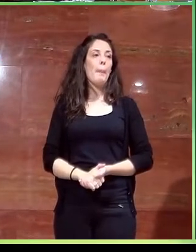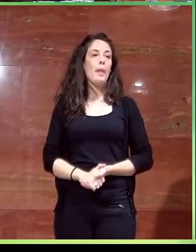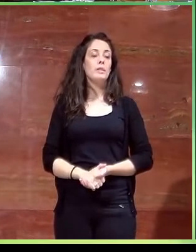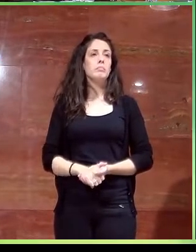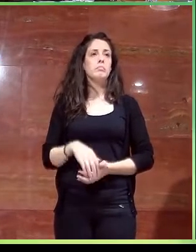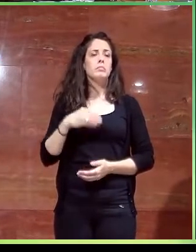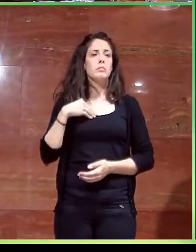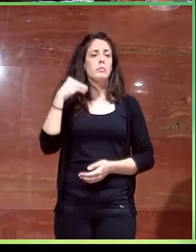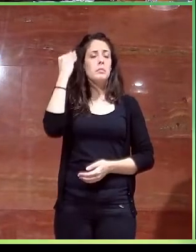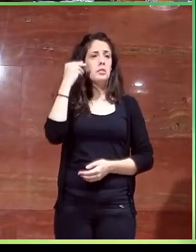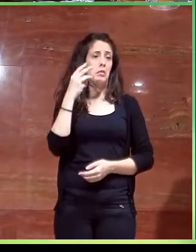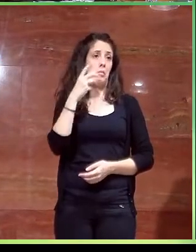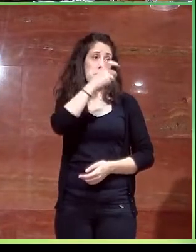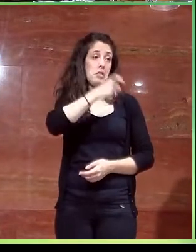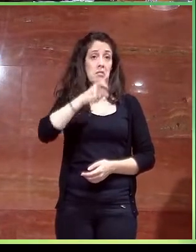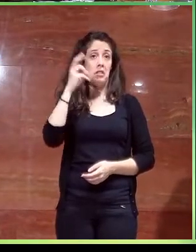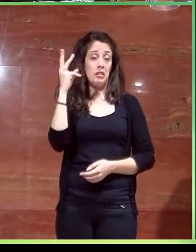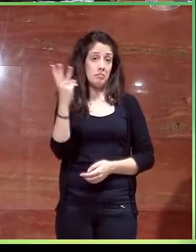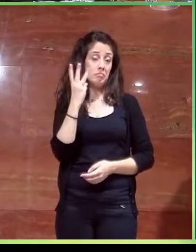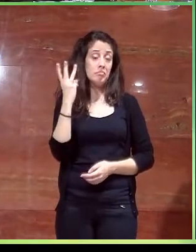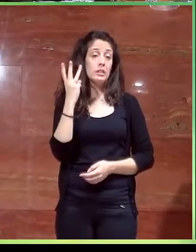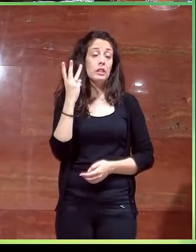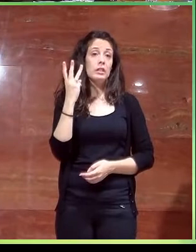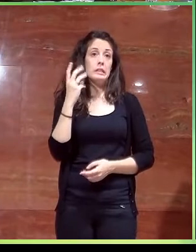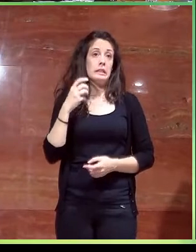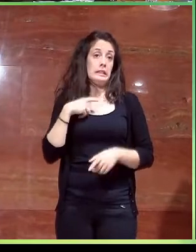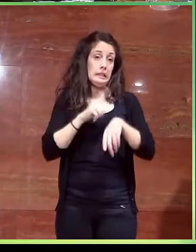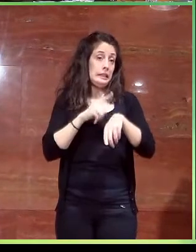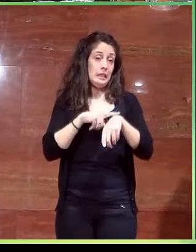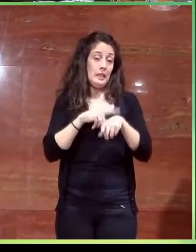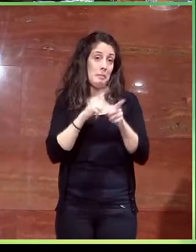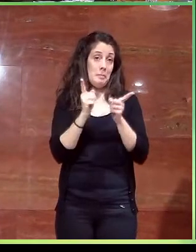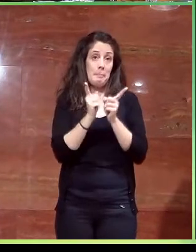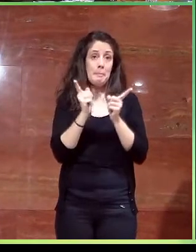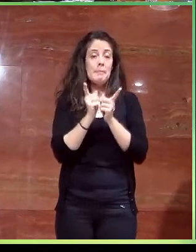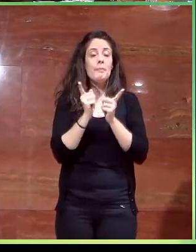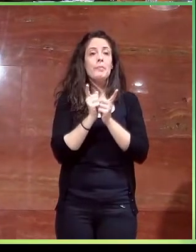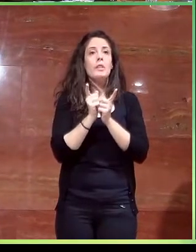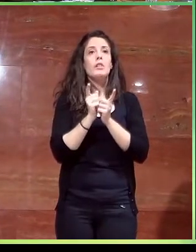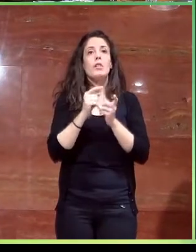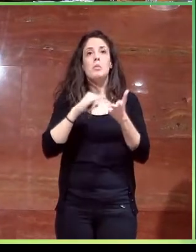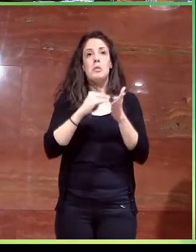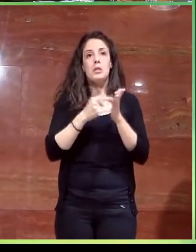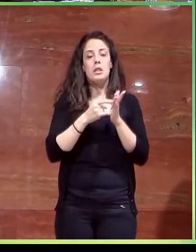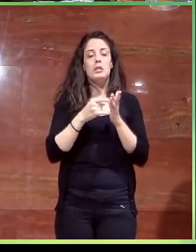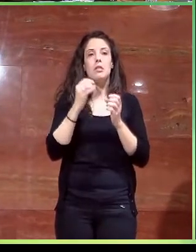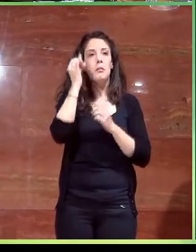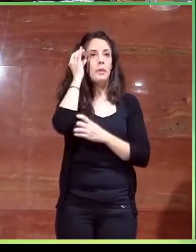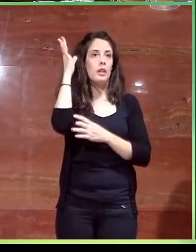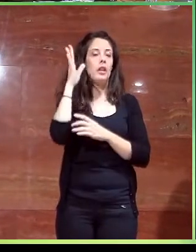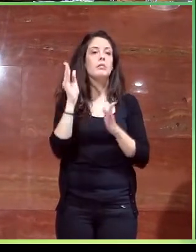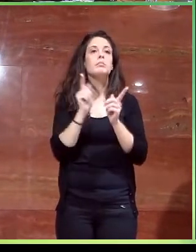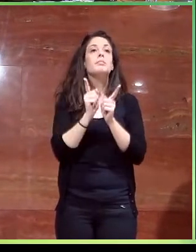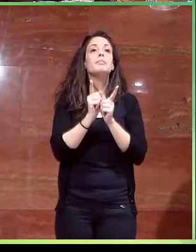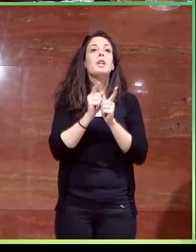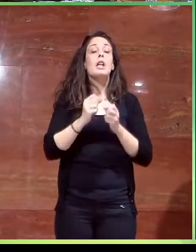Bueno, yo creo que como somos tres y no va a dar mucho tiempo, quizá no entro mucho en un poco la concepción del proyecto. El edificio es